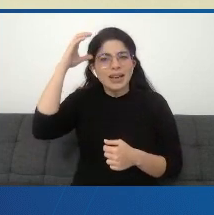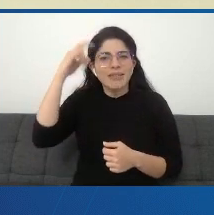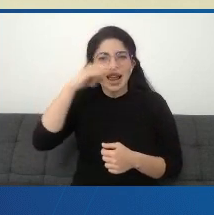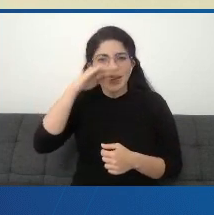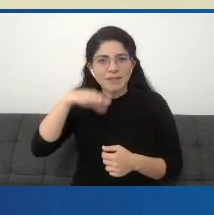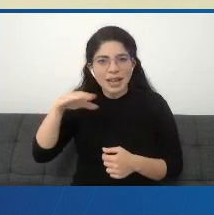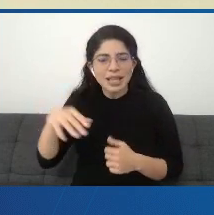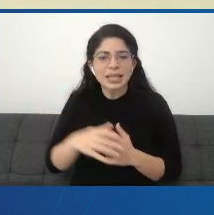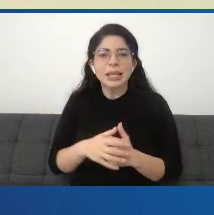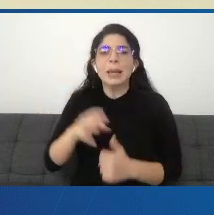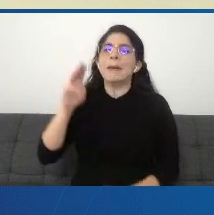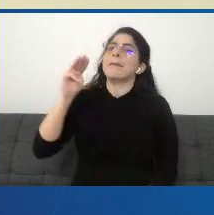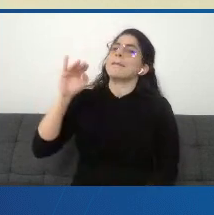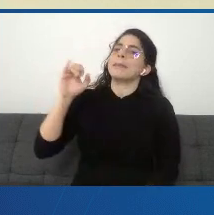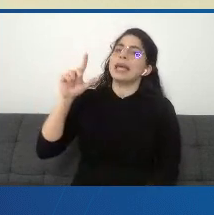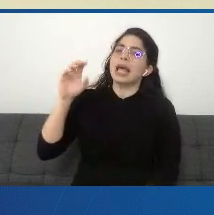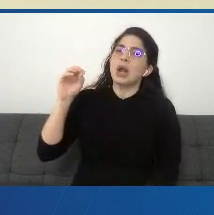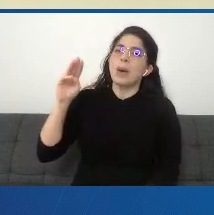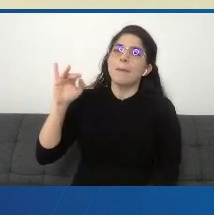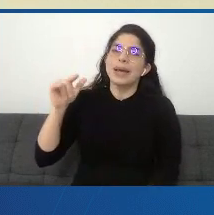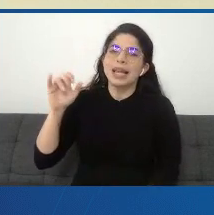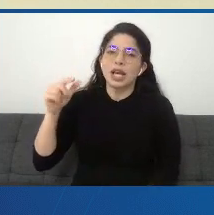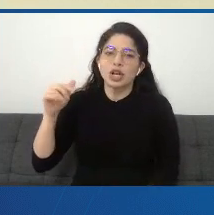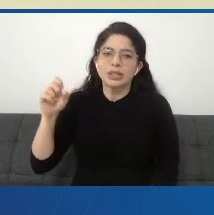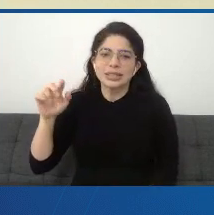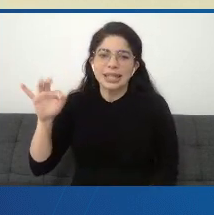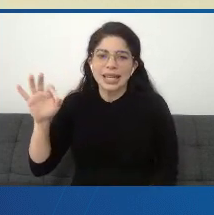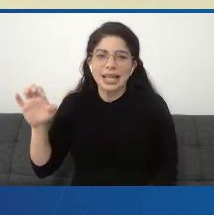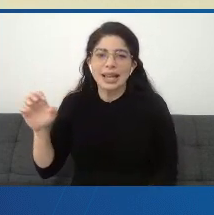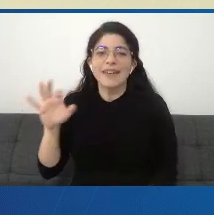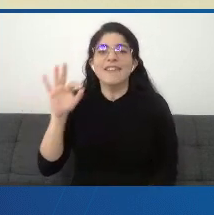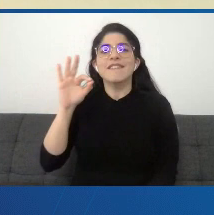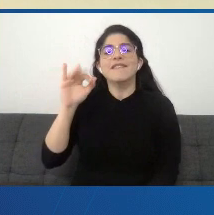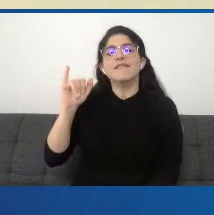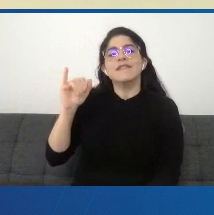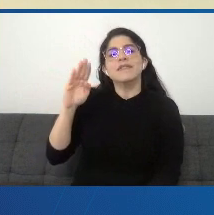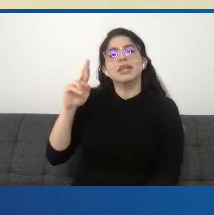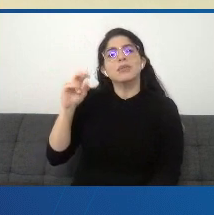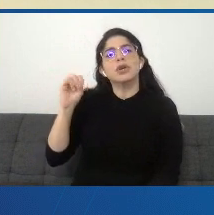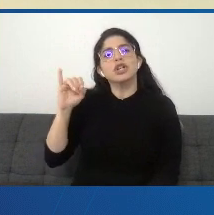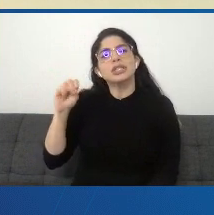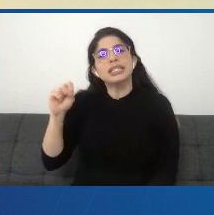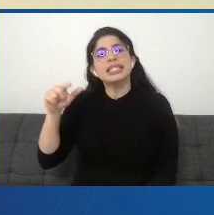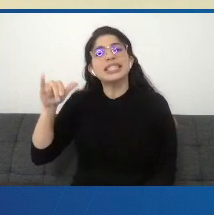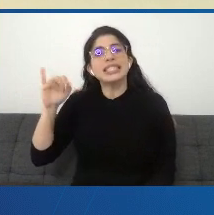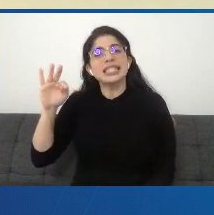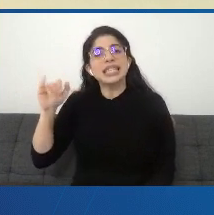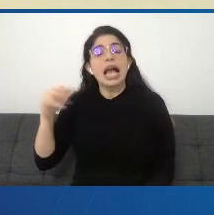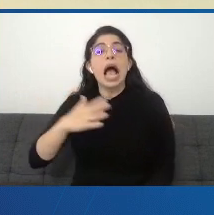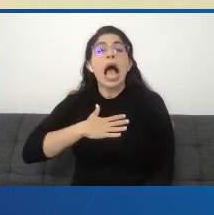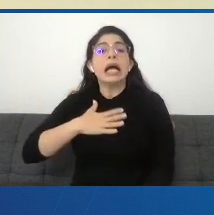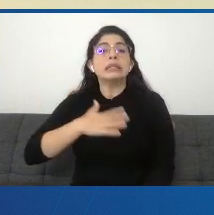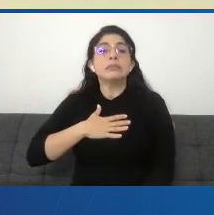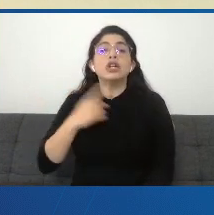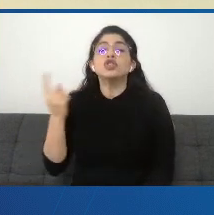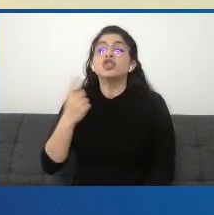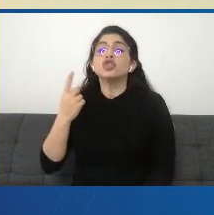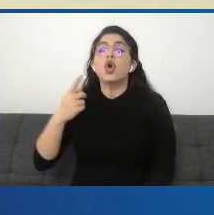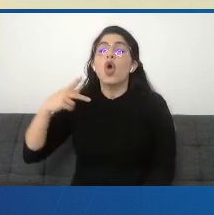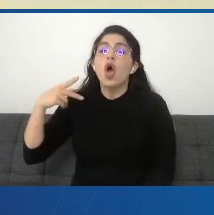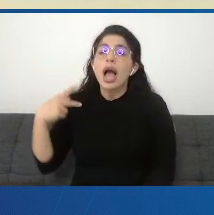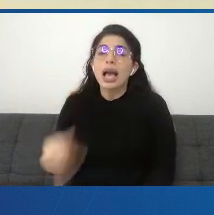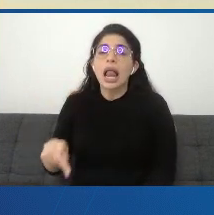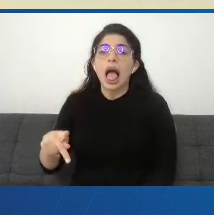miel o meningocel, fibrosis quística del páncreas, asma, pero solo casos graves de asma,